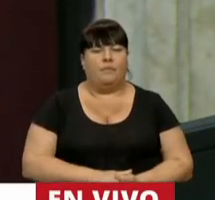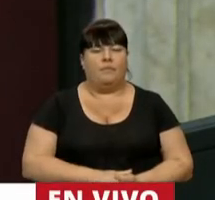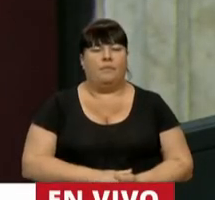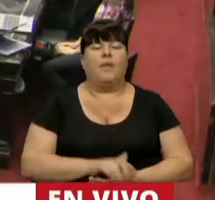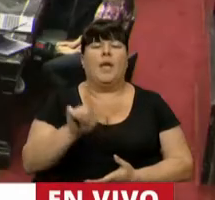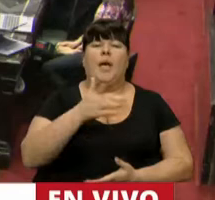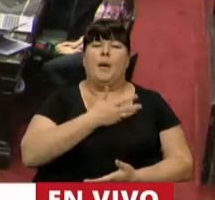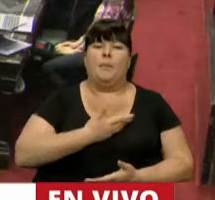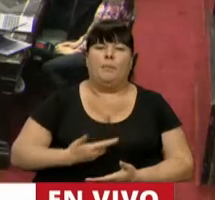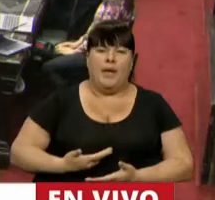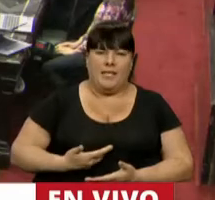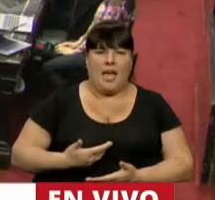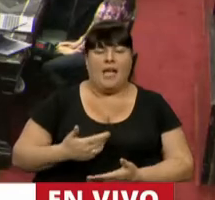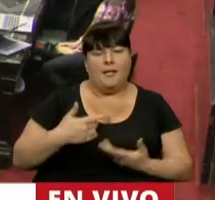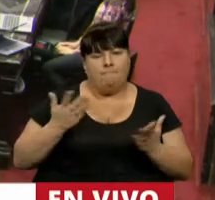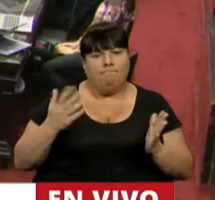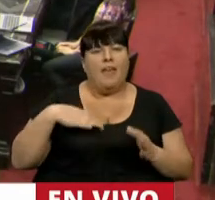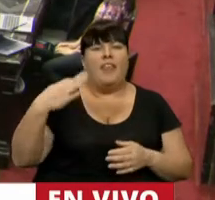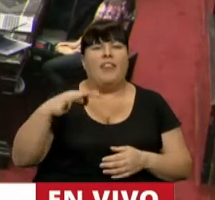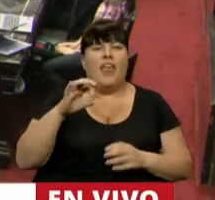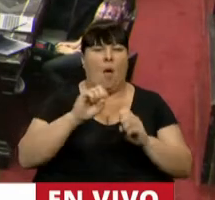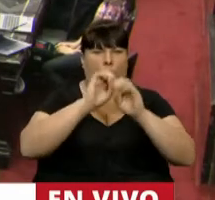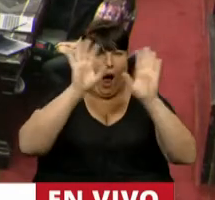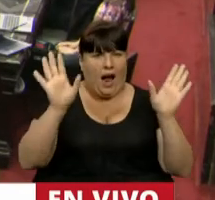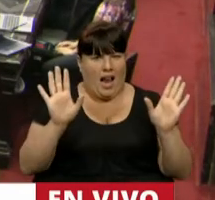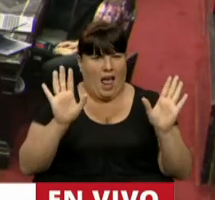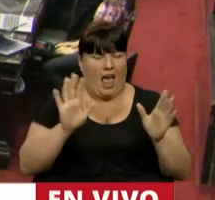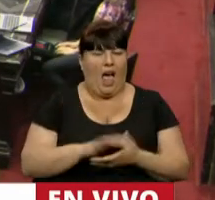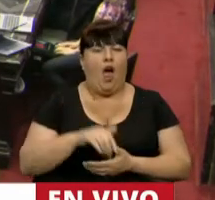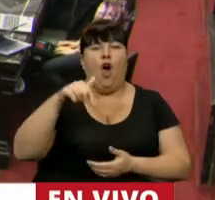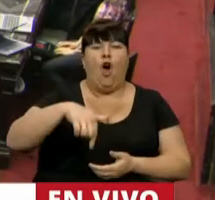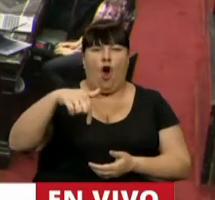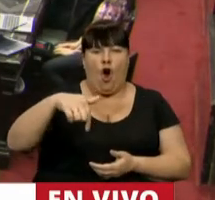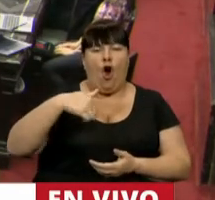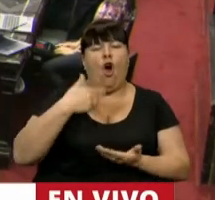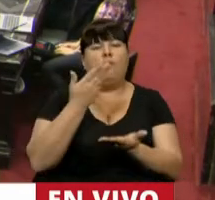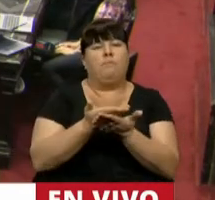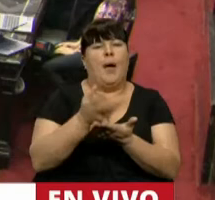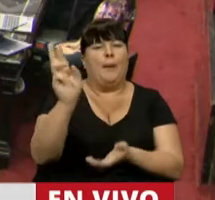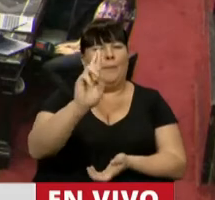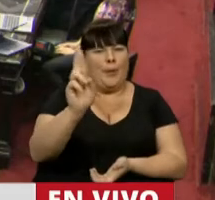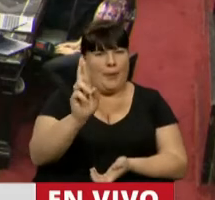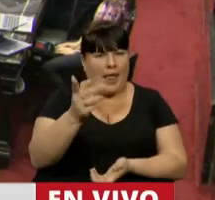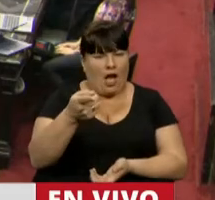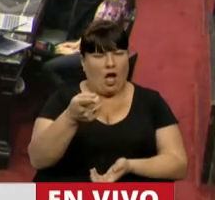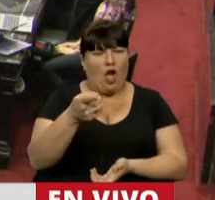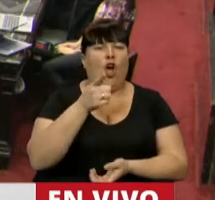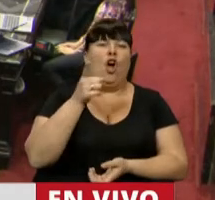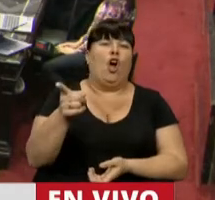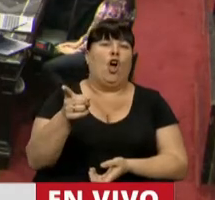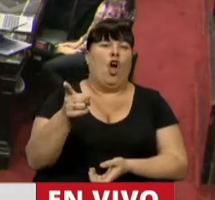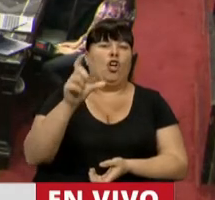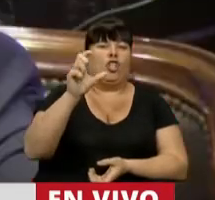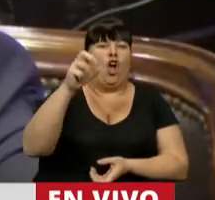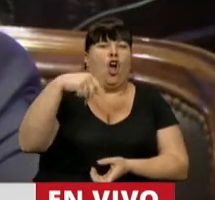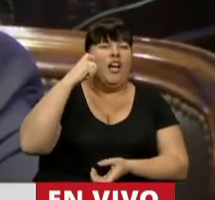Señor Presidente, nobleza obliga, tengo que hacer una aclaración. Hoy interpuso una cuestión de privilegio en contra del